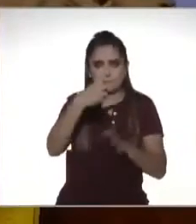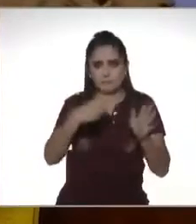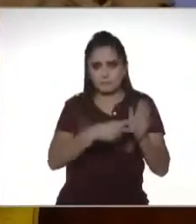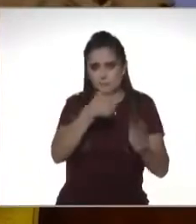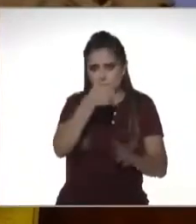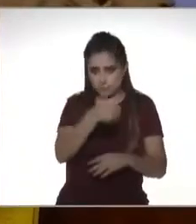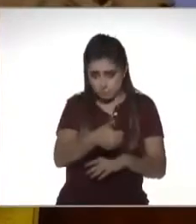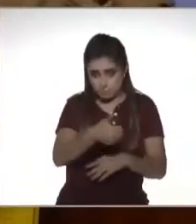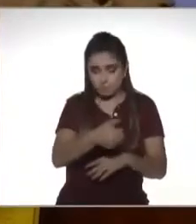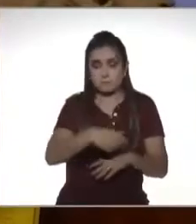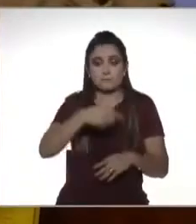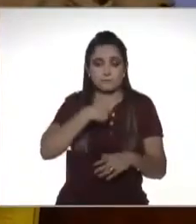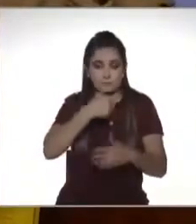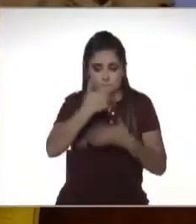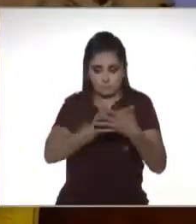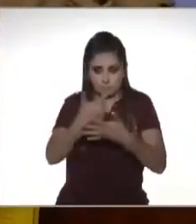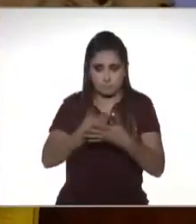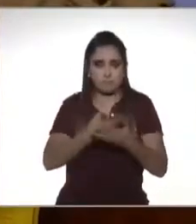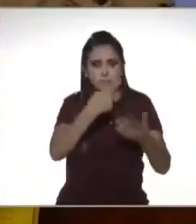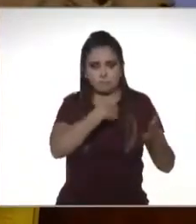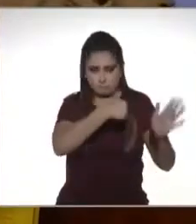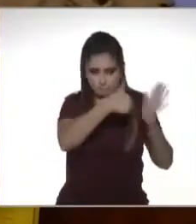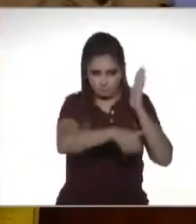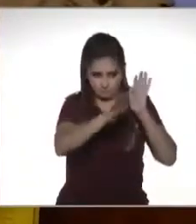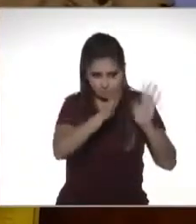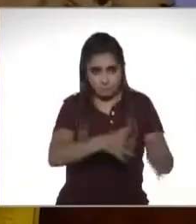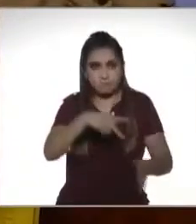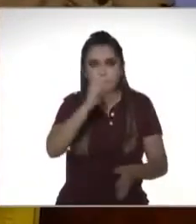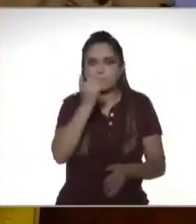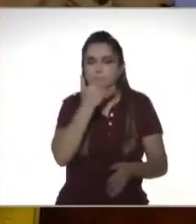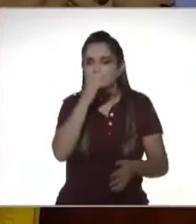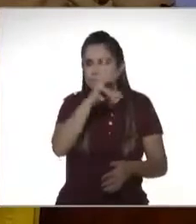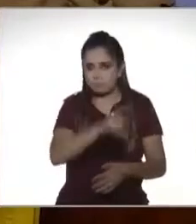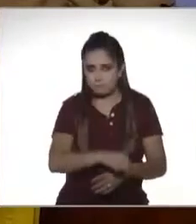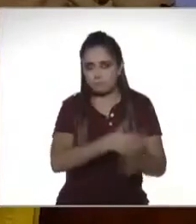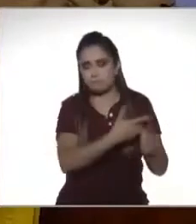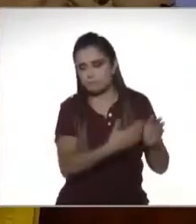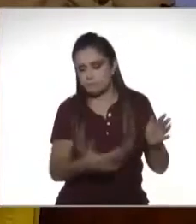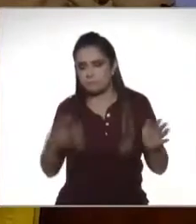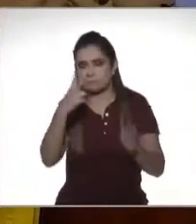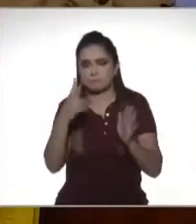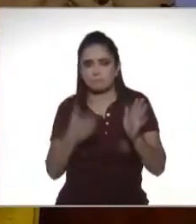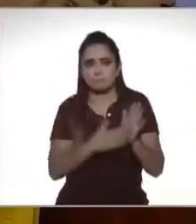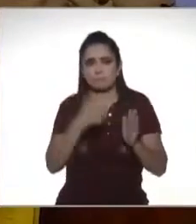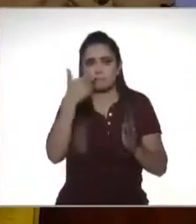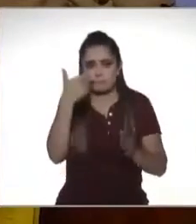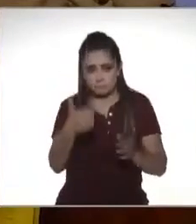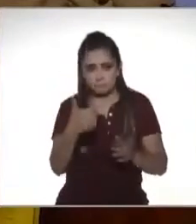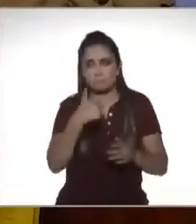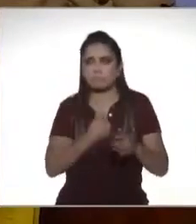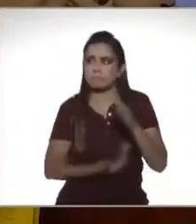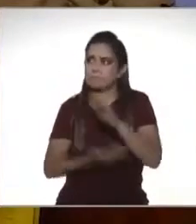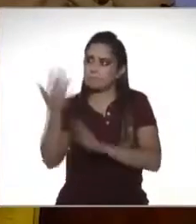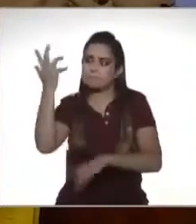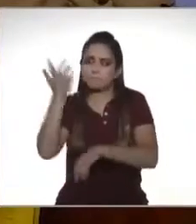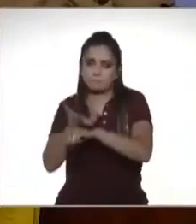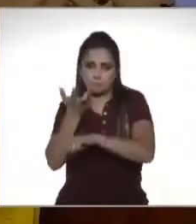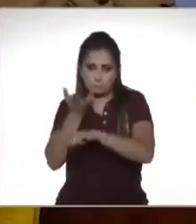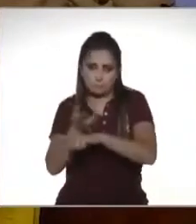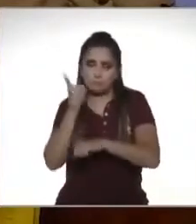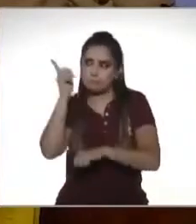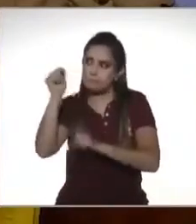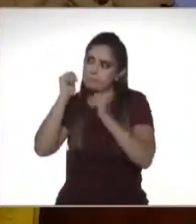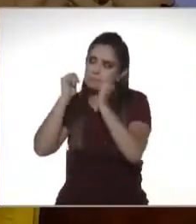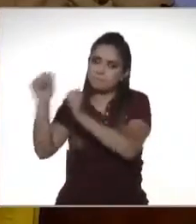supuestamente mi contador me iba a dar de baja pero no lo hizo en el 2010 en el 2007 me fui a Estados Unidos ahí